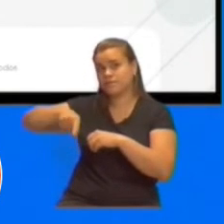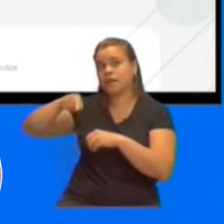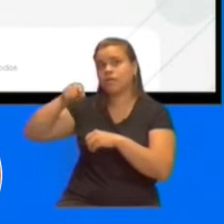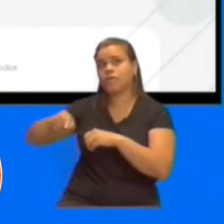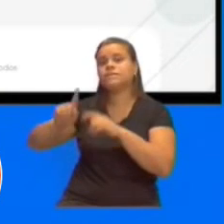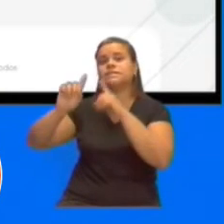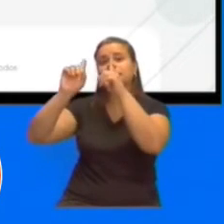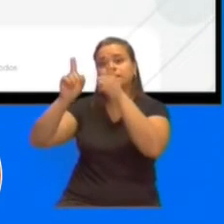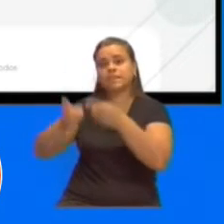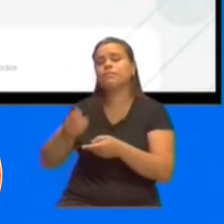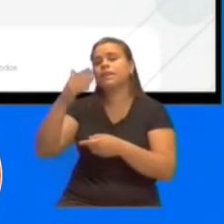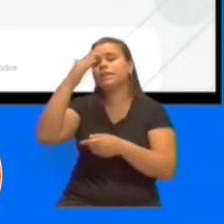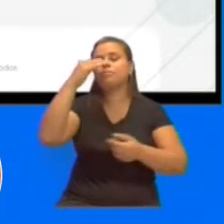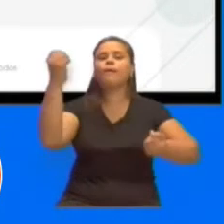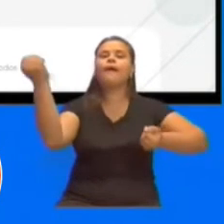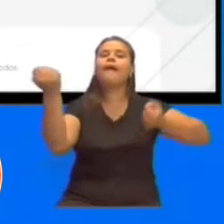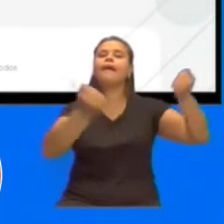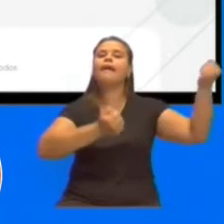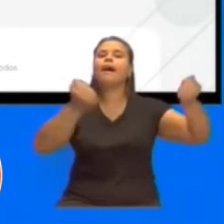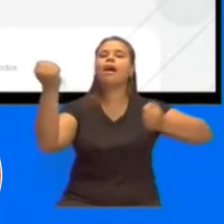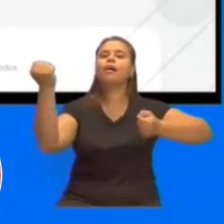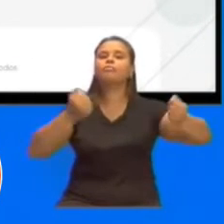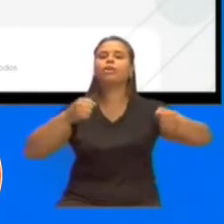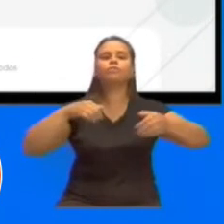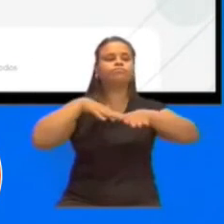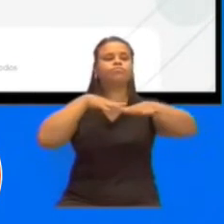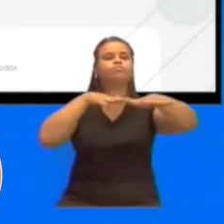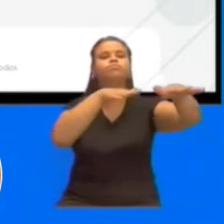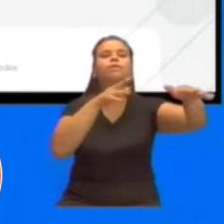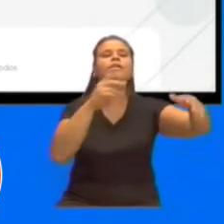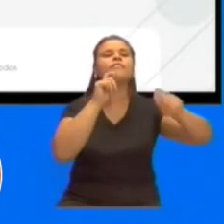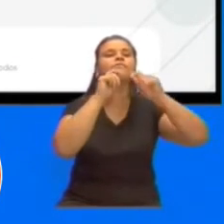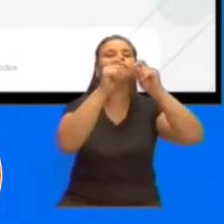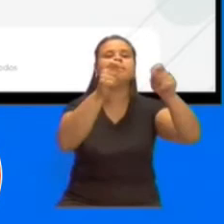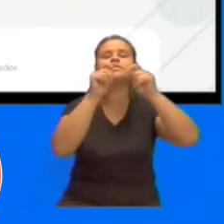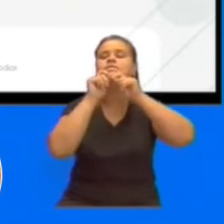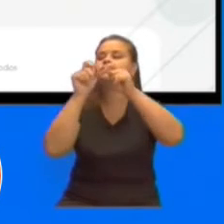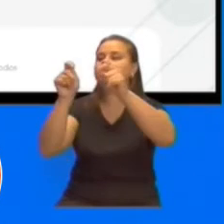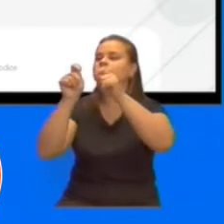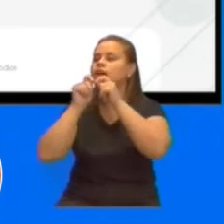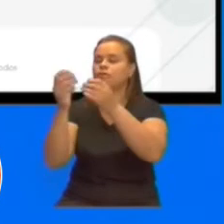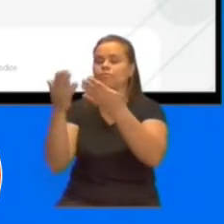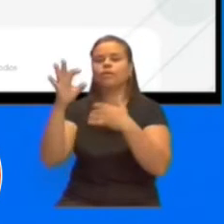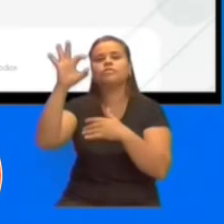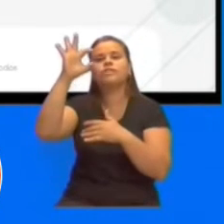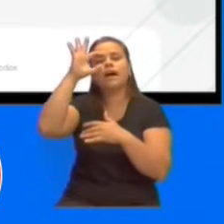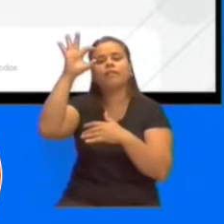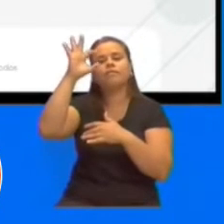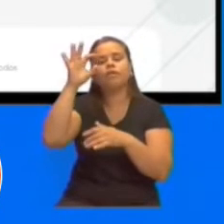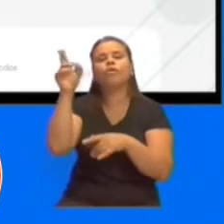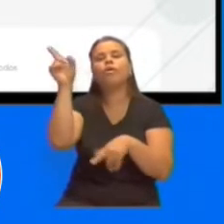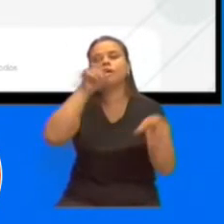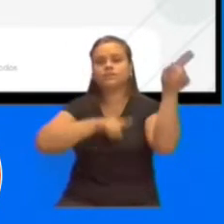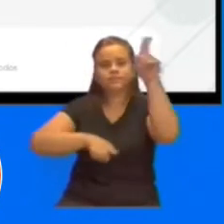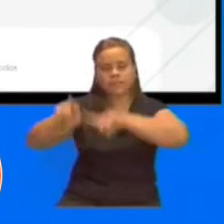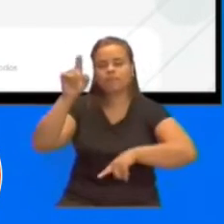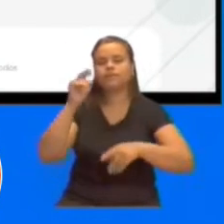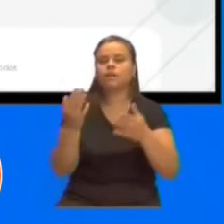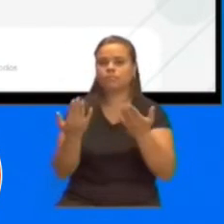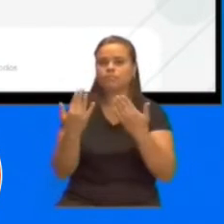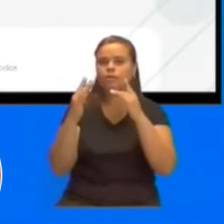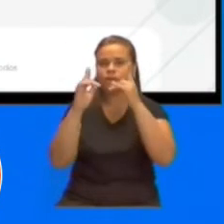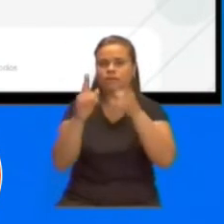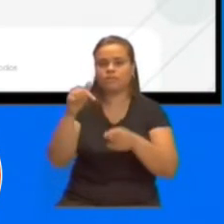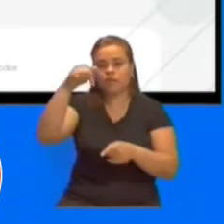oftalmológico que nos permita llegar a cada uno de los puntos más alejados de la provincia, porque sabemos que nuestra población necesita